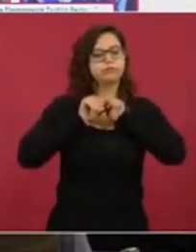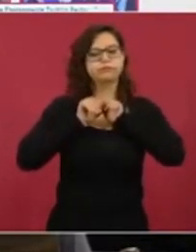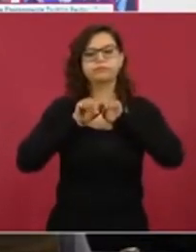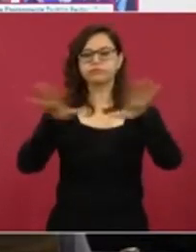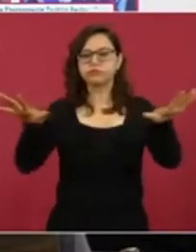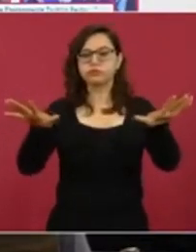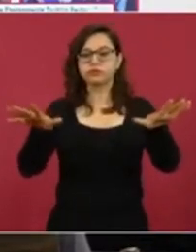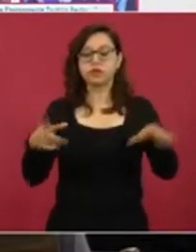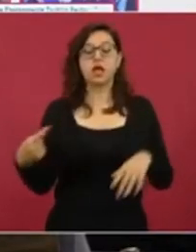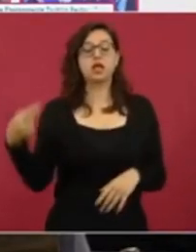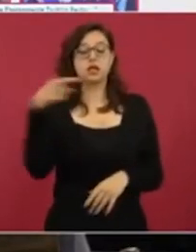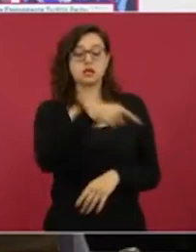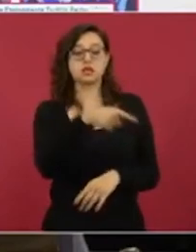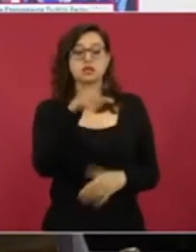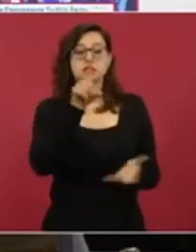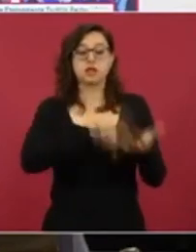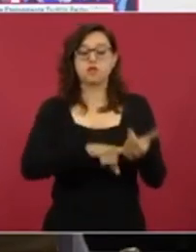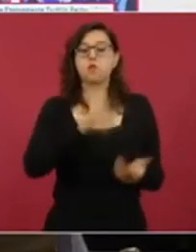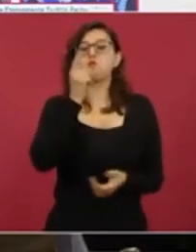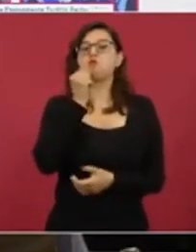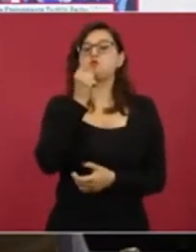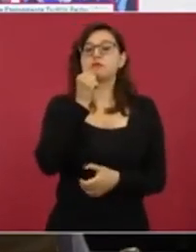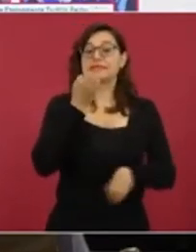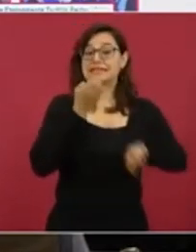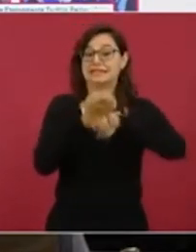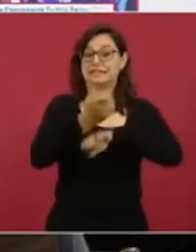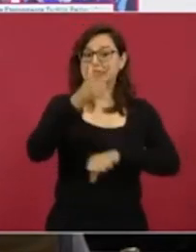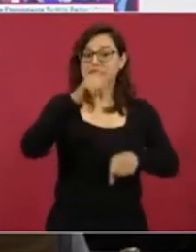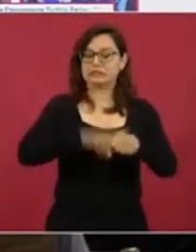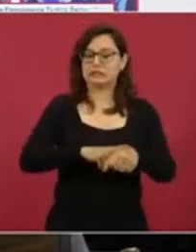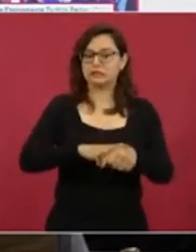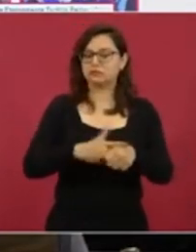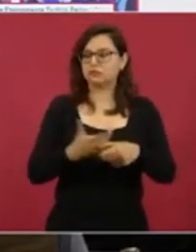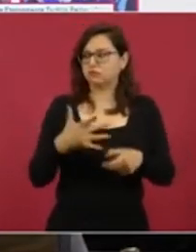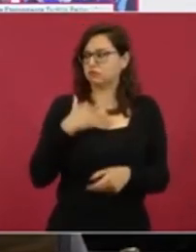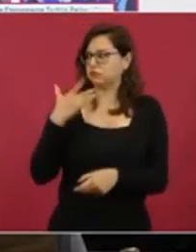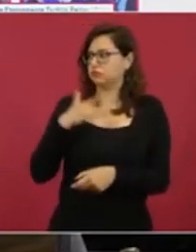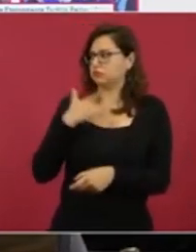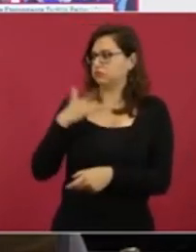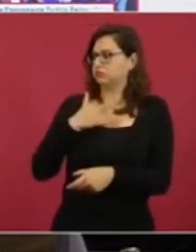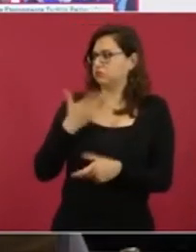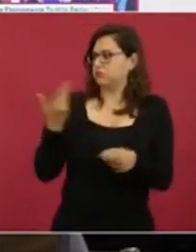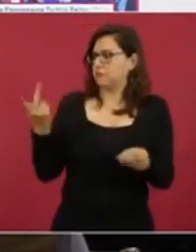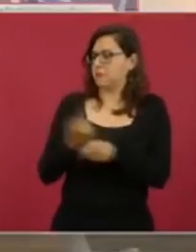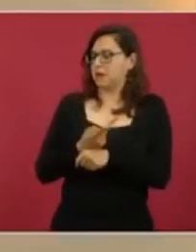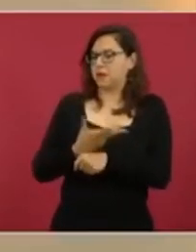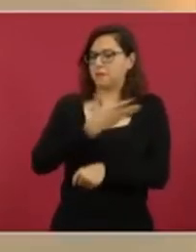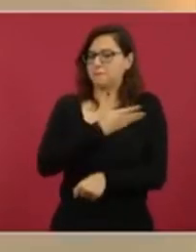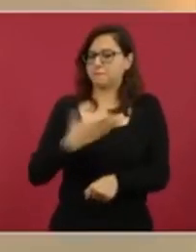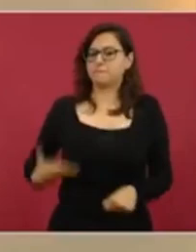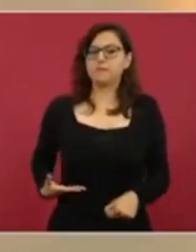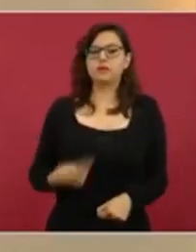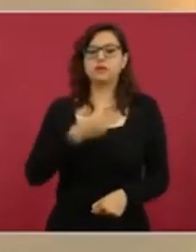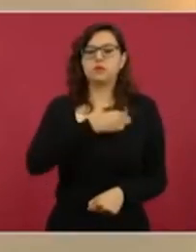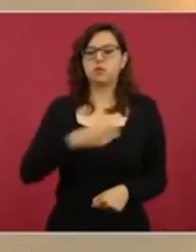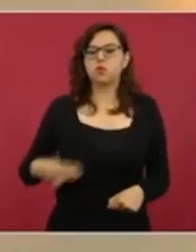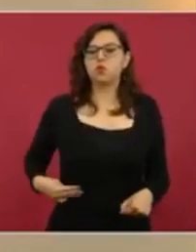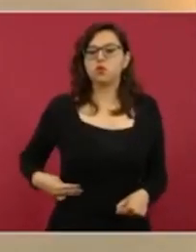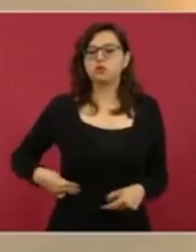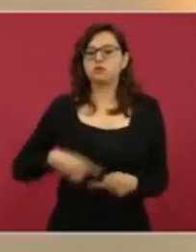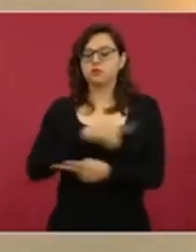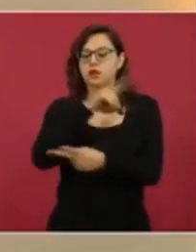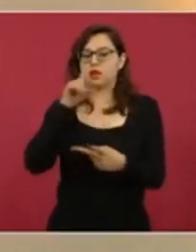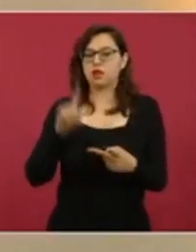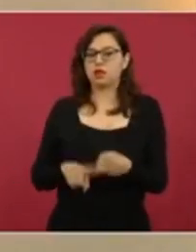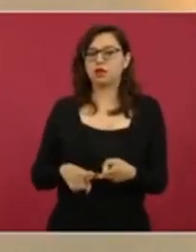fiscal lo señaló, no hubo un alertamiento ni de la presidencia municipal ni de la Fuerza